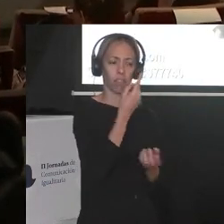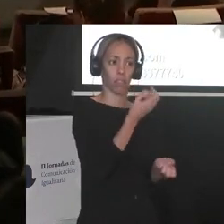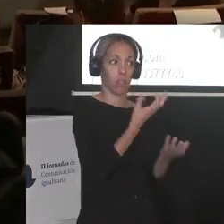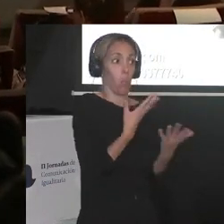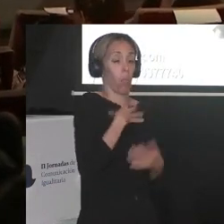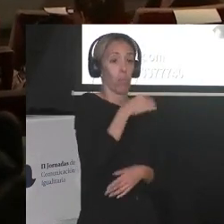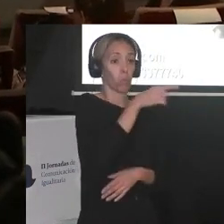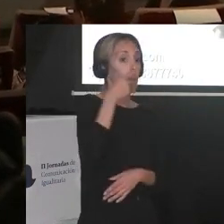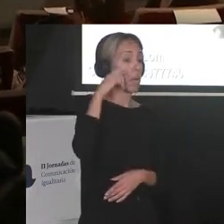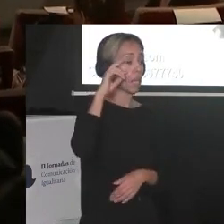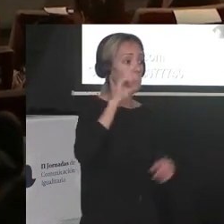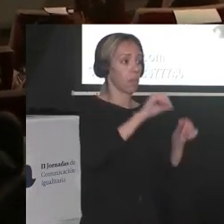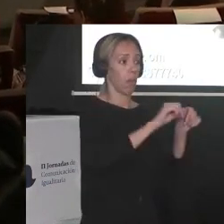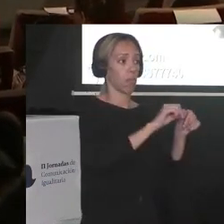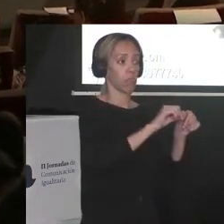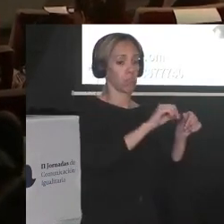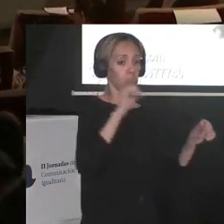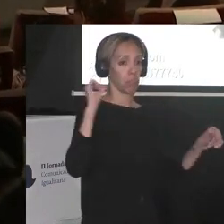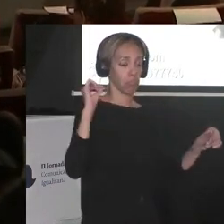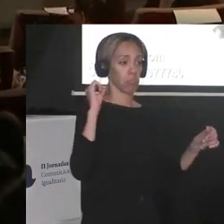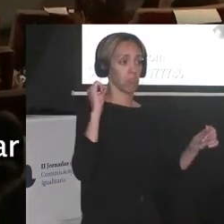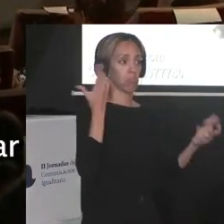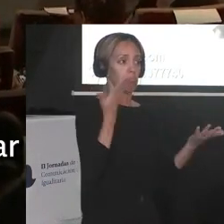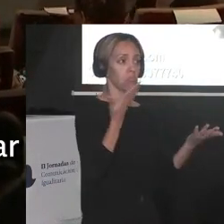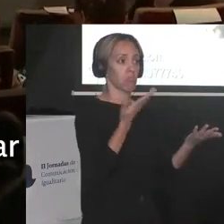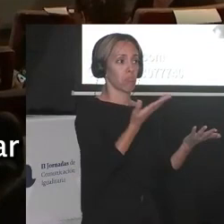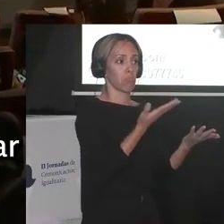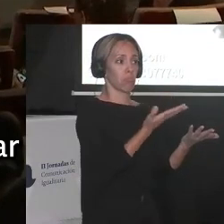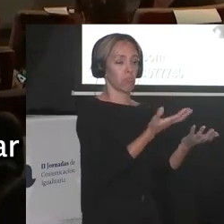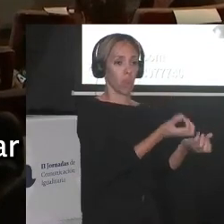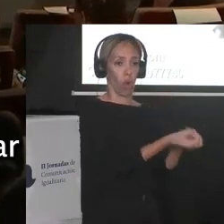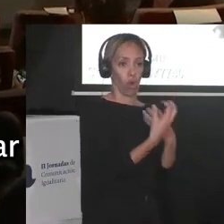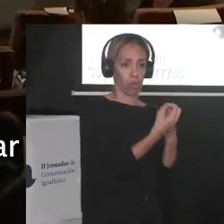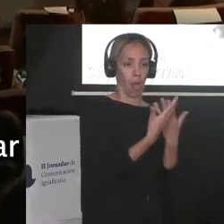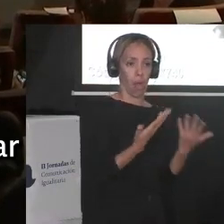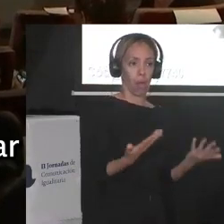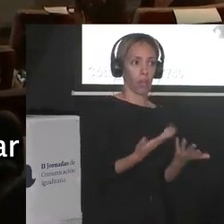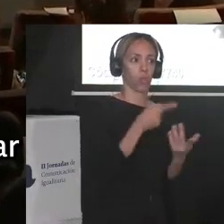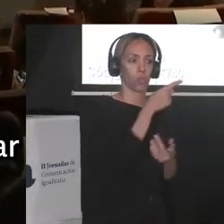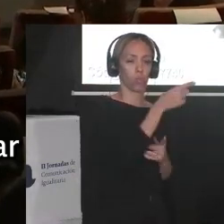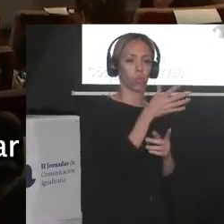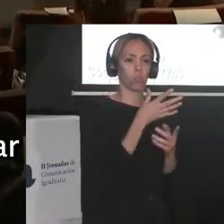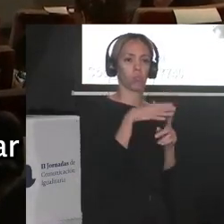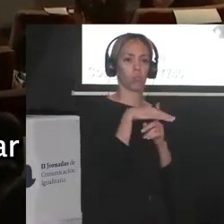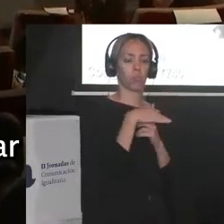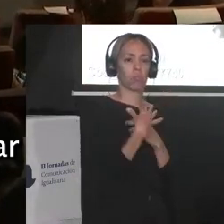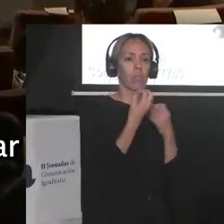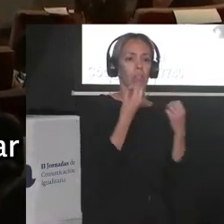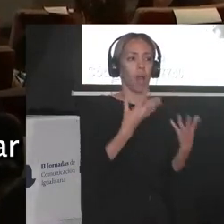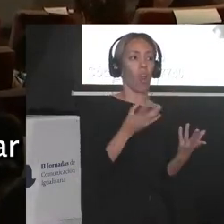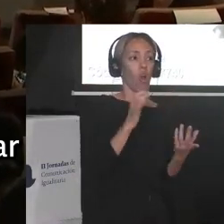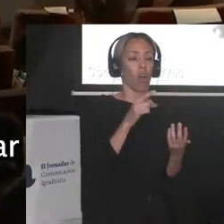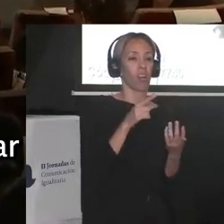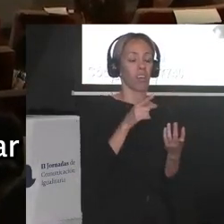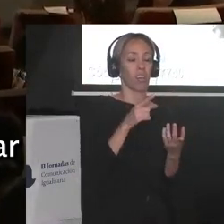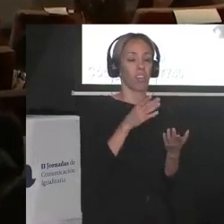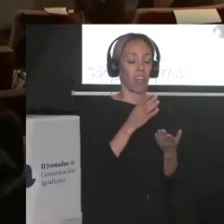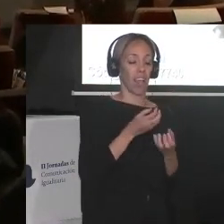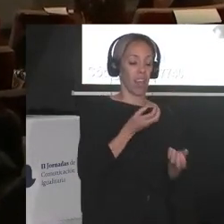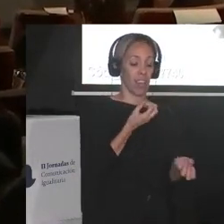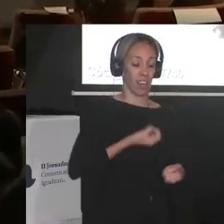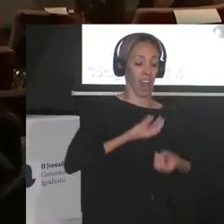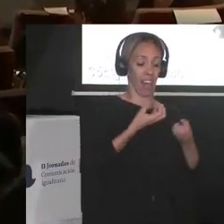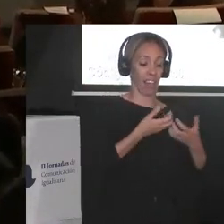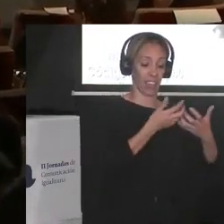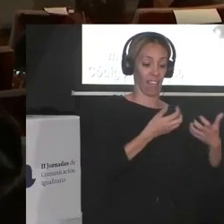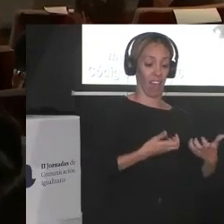pues tal vez nos puedas contar cómo has vivido eso cómo se puede transformar esa parte de la narrativa que